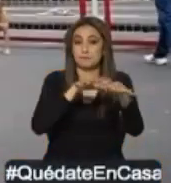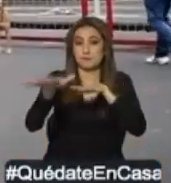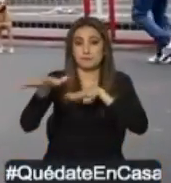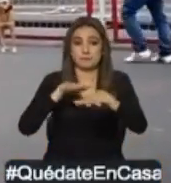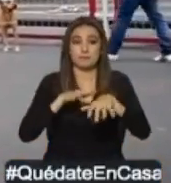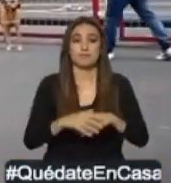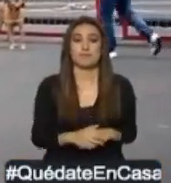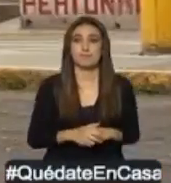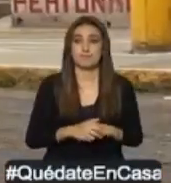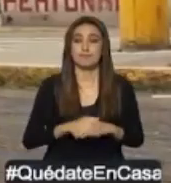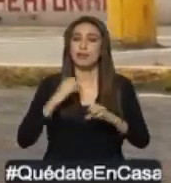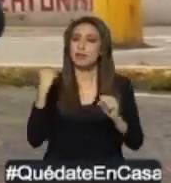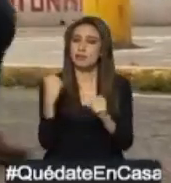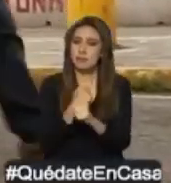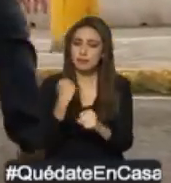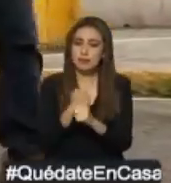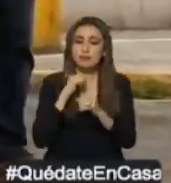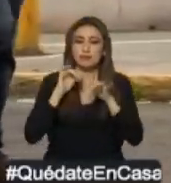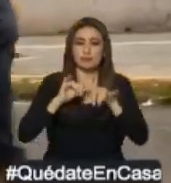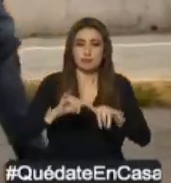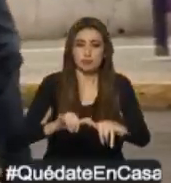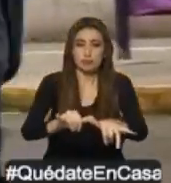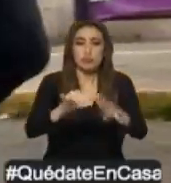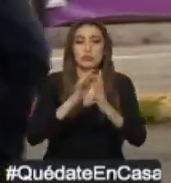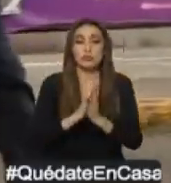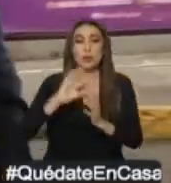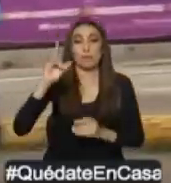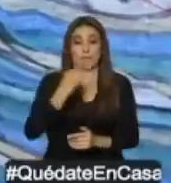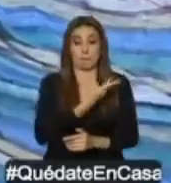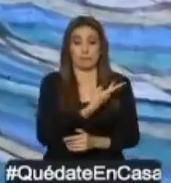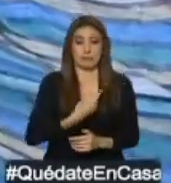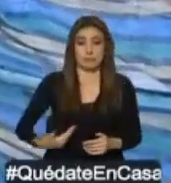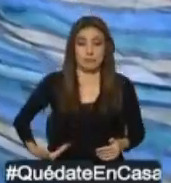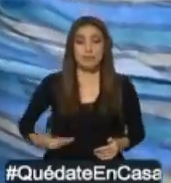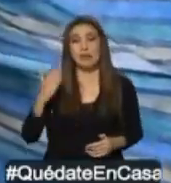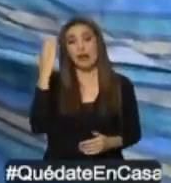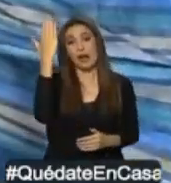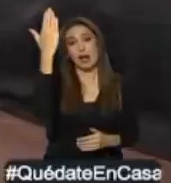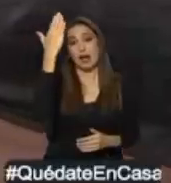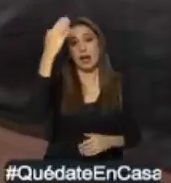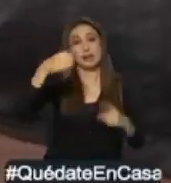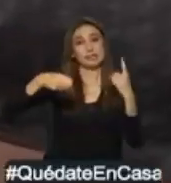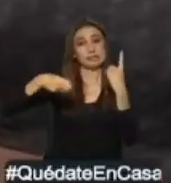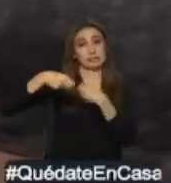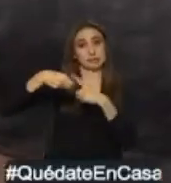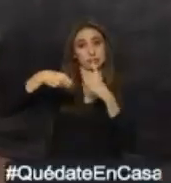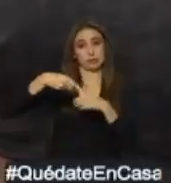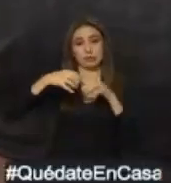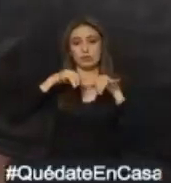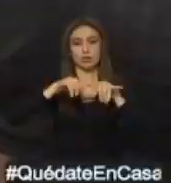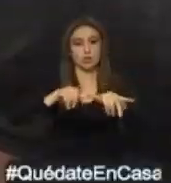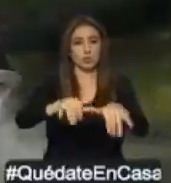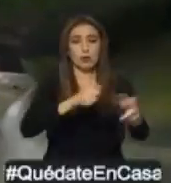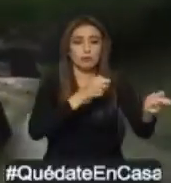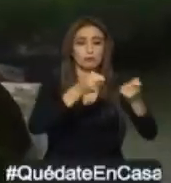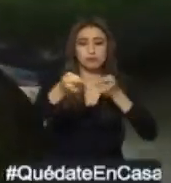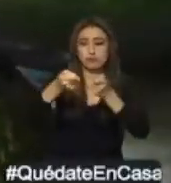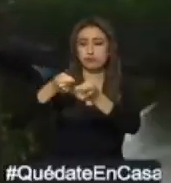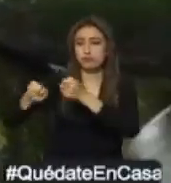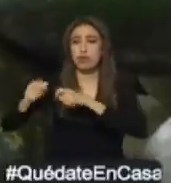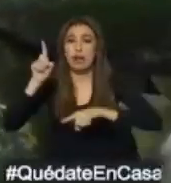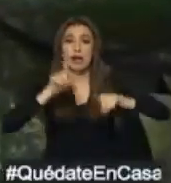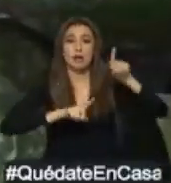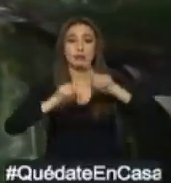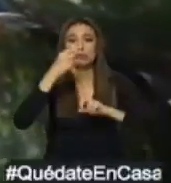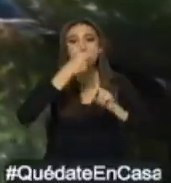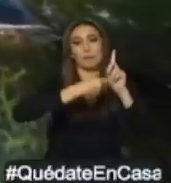El trabajo en conjunto continúa. El segundo mandatario y el alcalde de Quito coordinan mayor control y desinfección en mercados de la